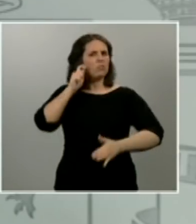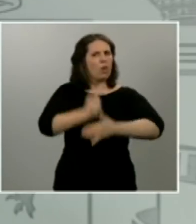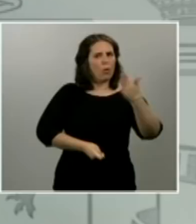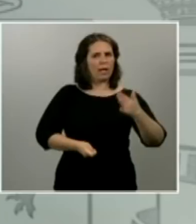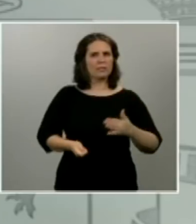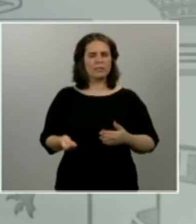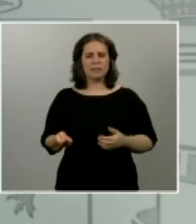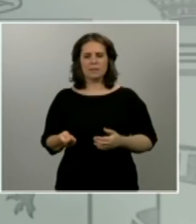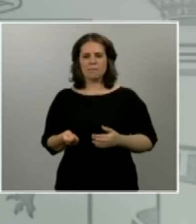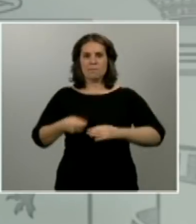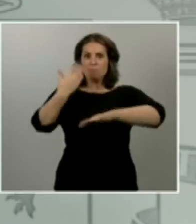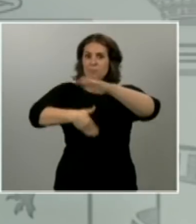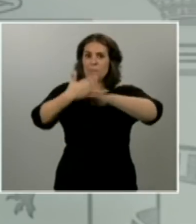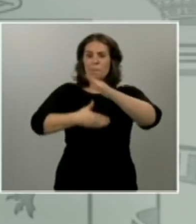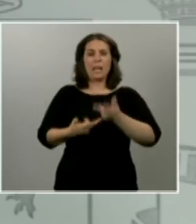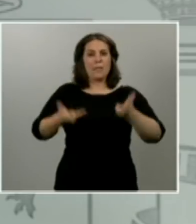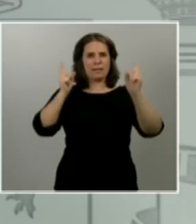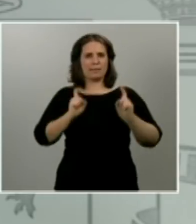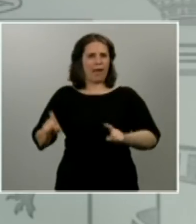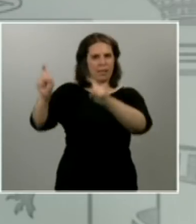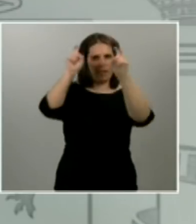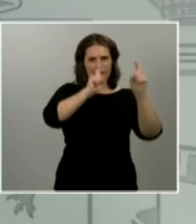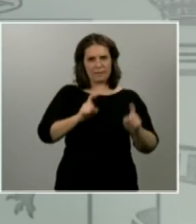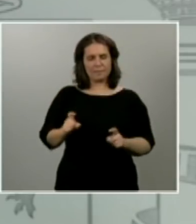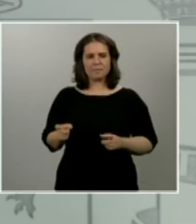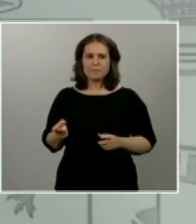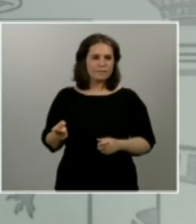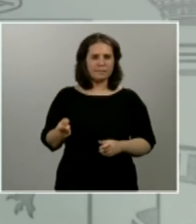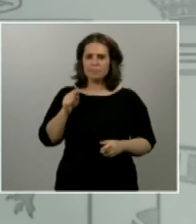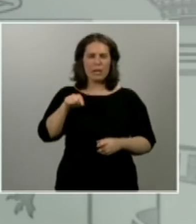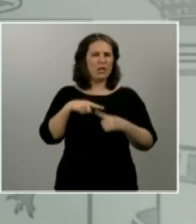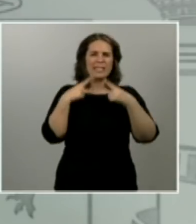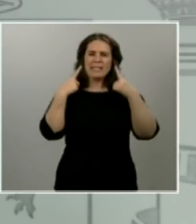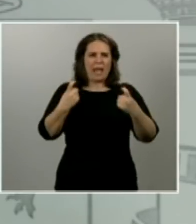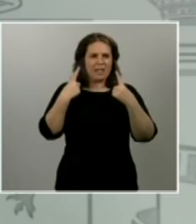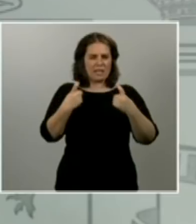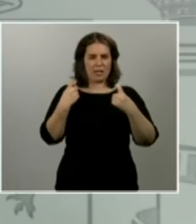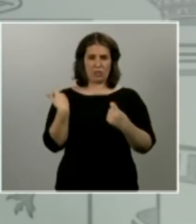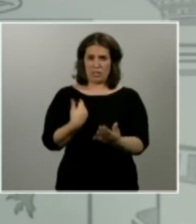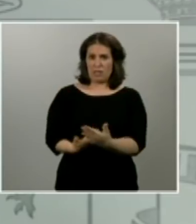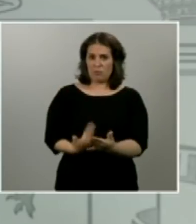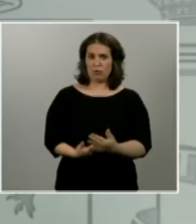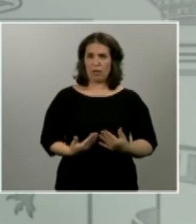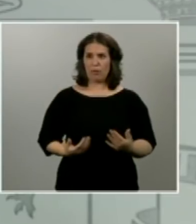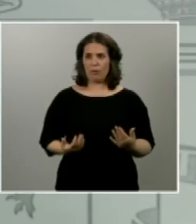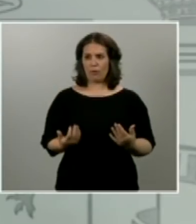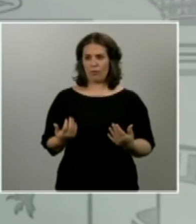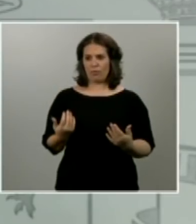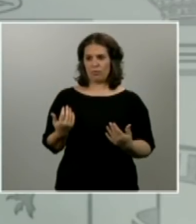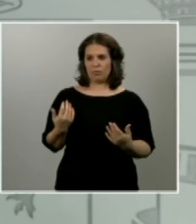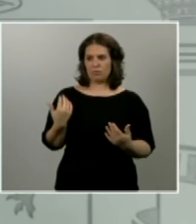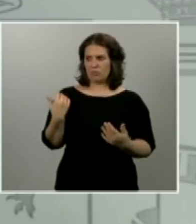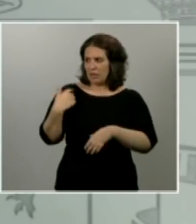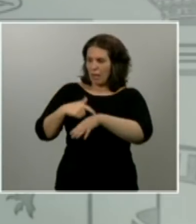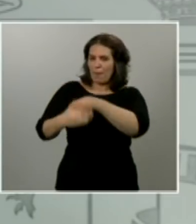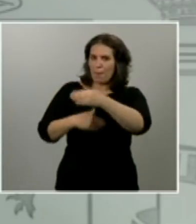libertad de circulación y que resultaban indispensables, como ha demostrado el tiempo, para contener la progresión